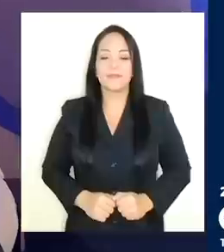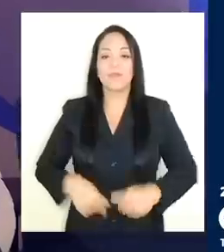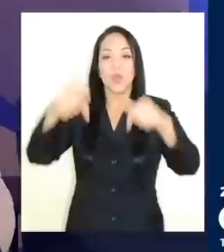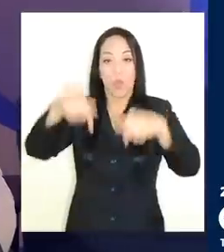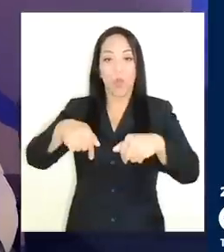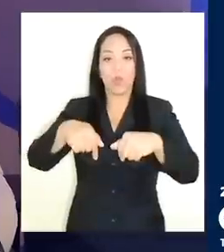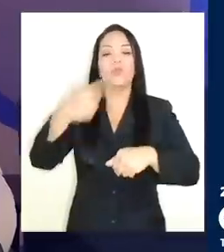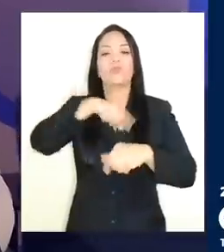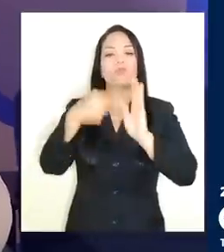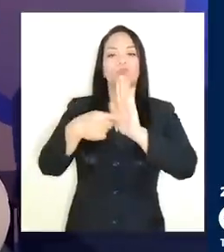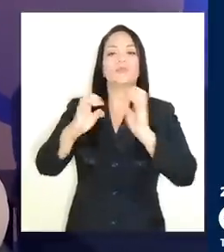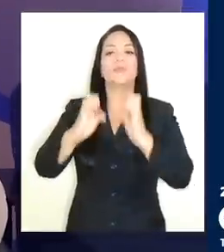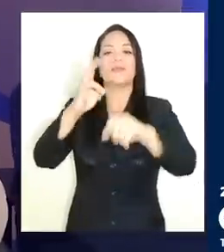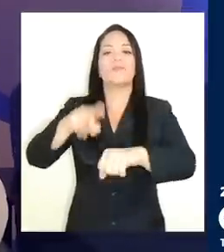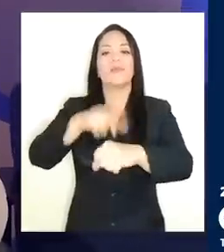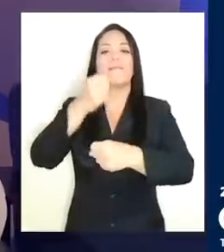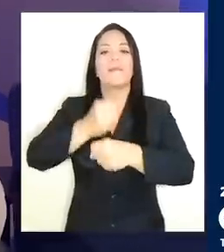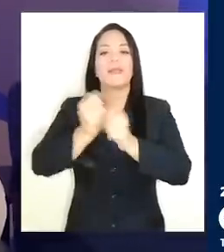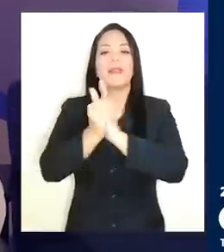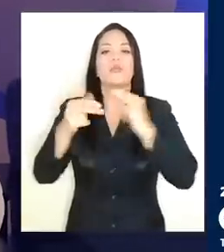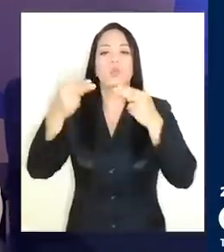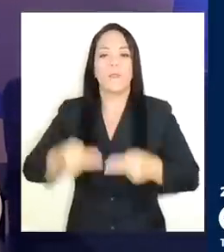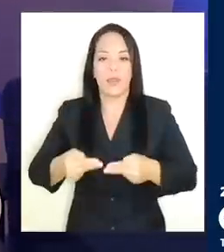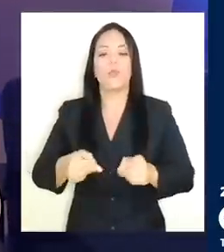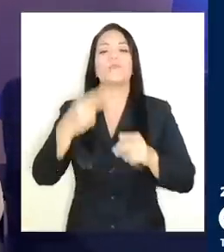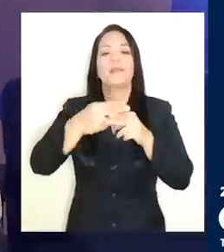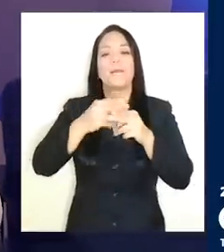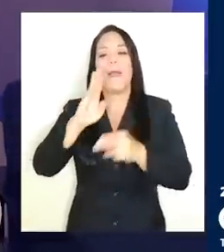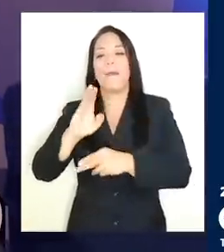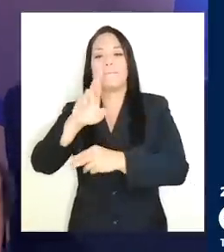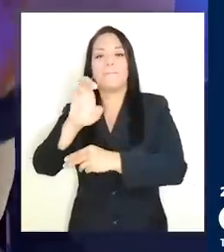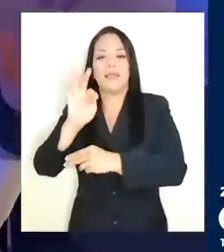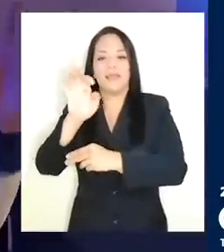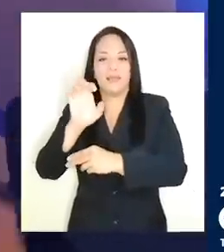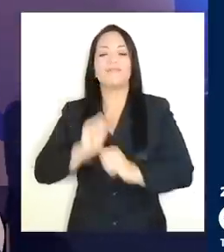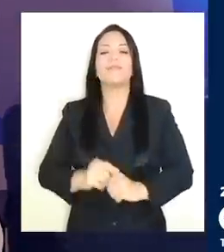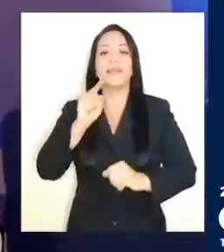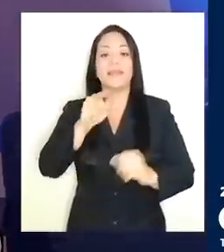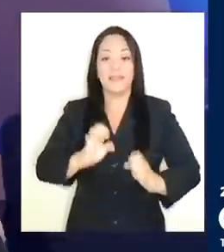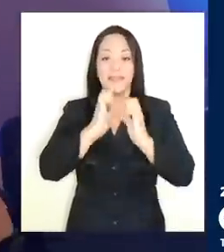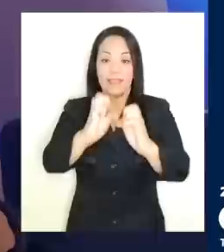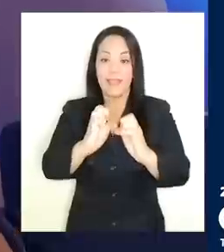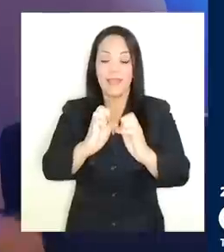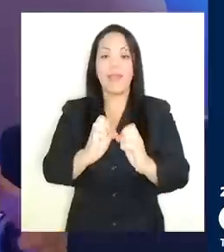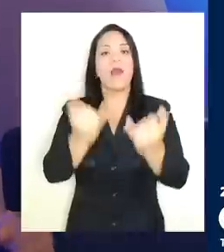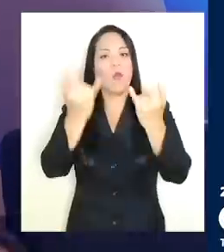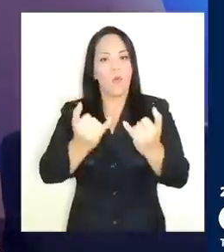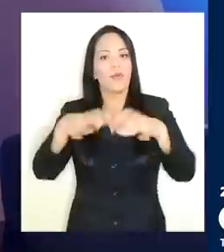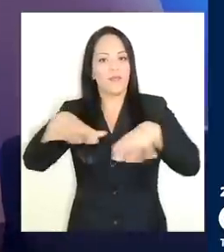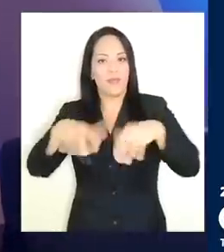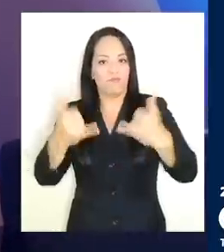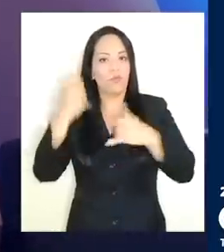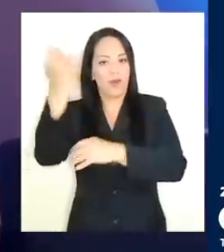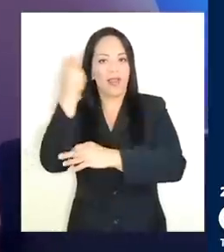Hoy estamos presentando la Estrategia Nacional de Empleabilidad y Talento Humano, BRETE. Esa estrategia se está enmarcando en un